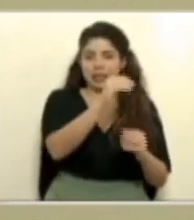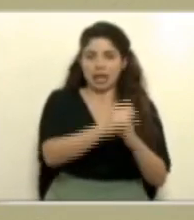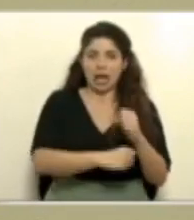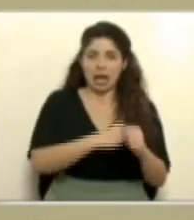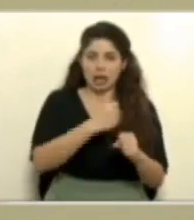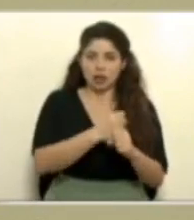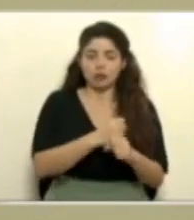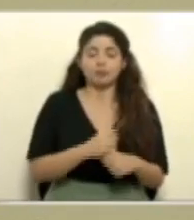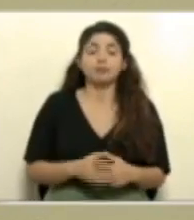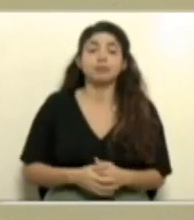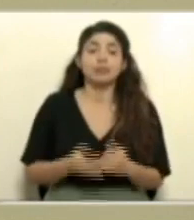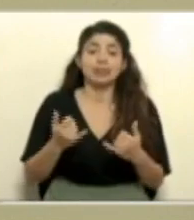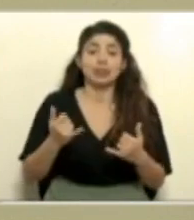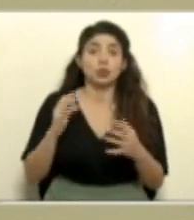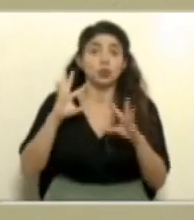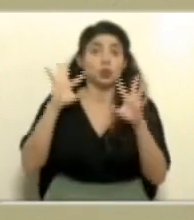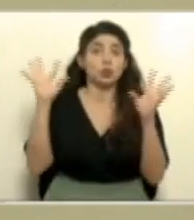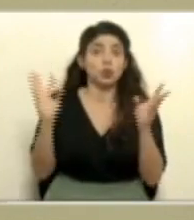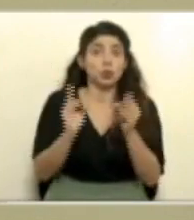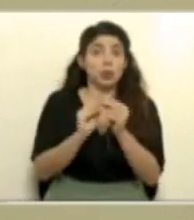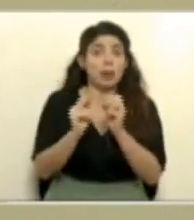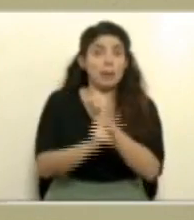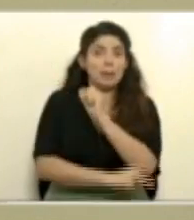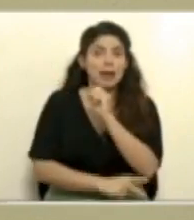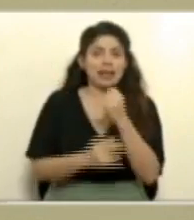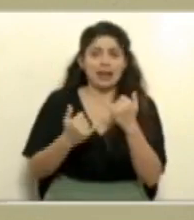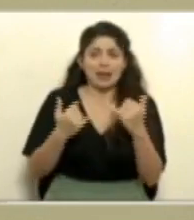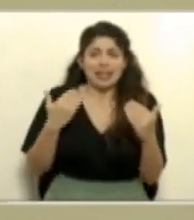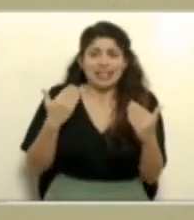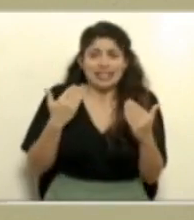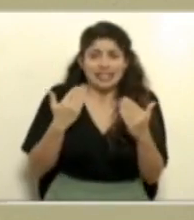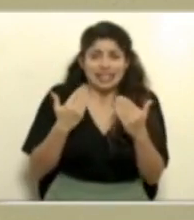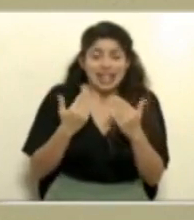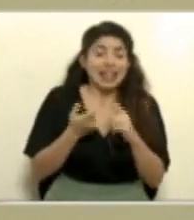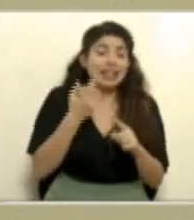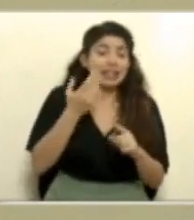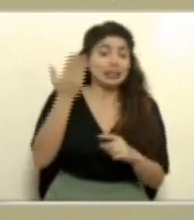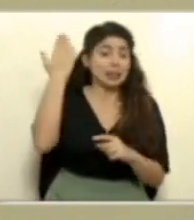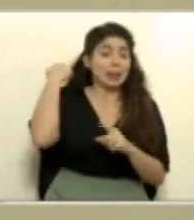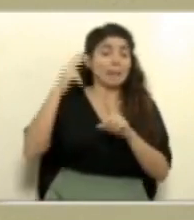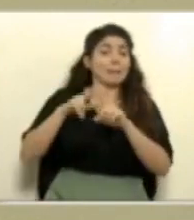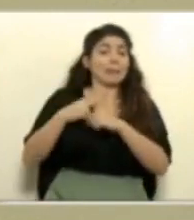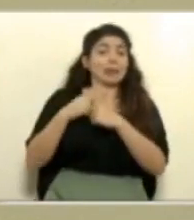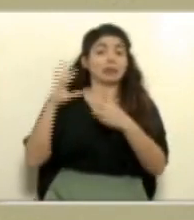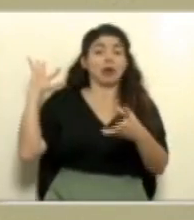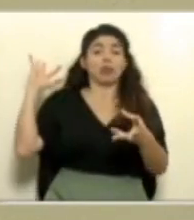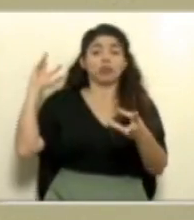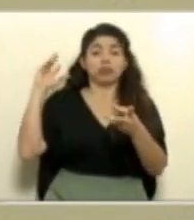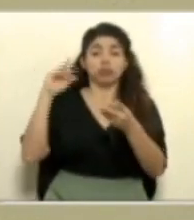En total, el país ya está cerca de alcanzar, desde que empezó la pandemia,